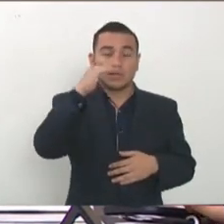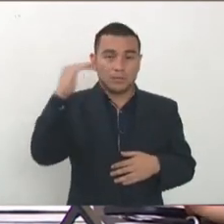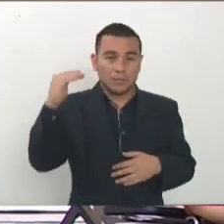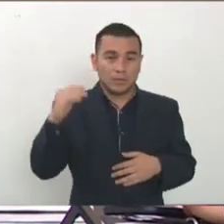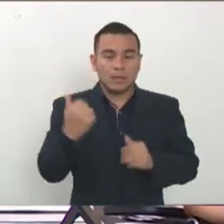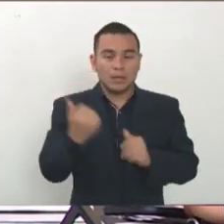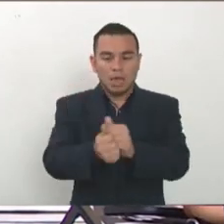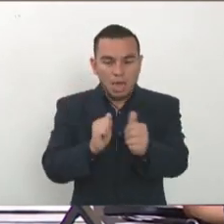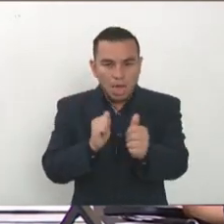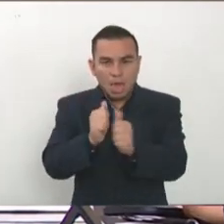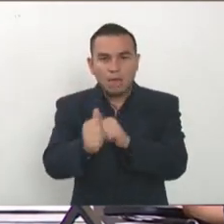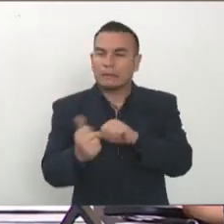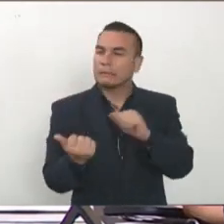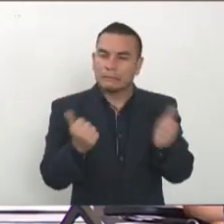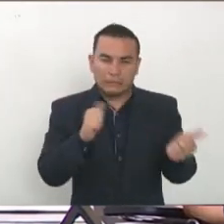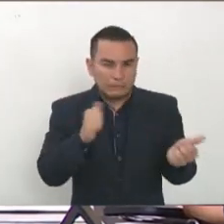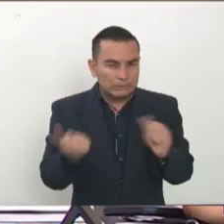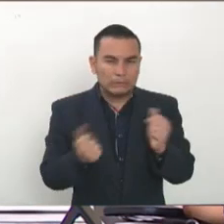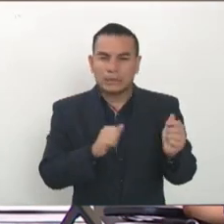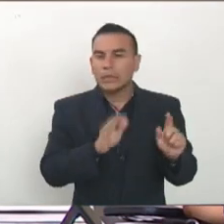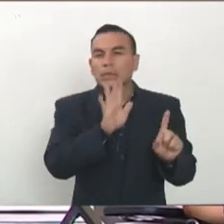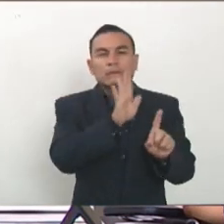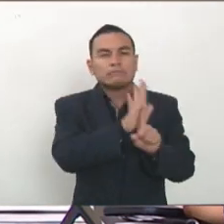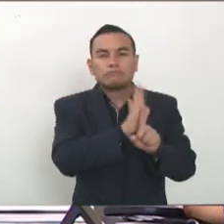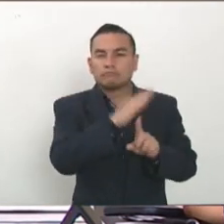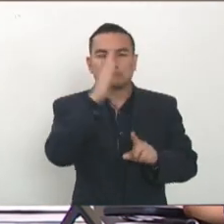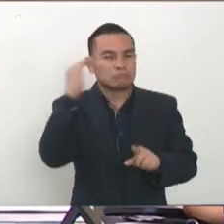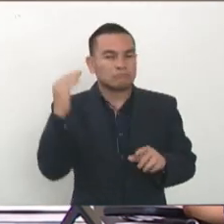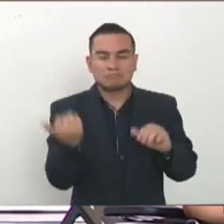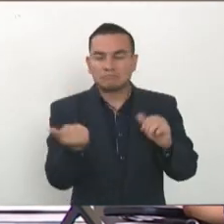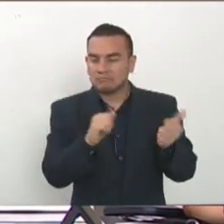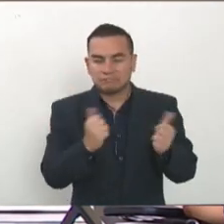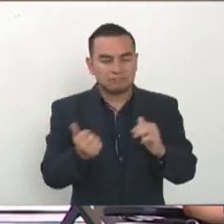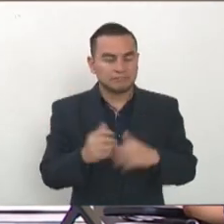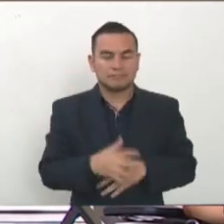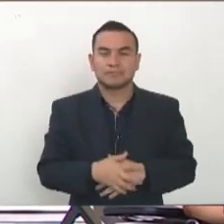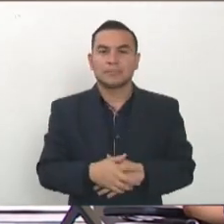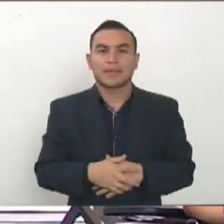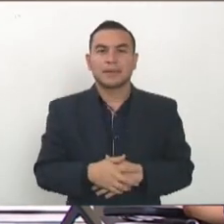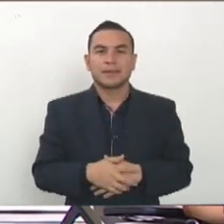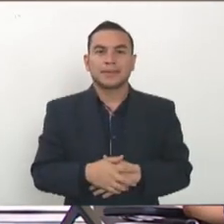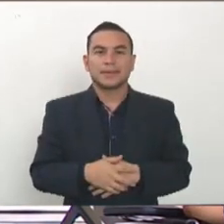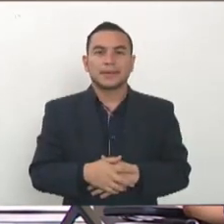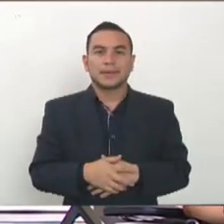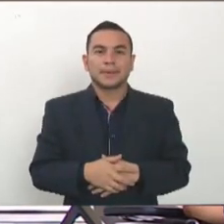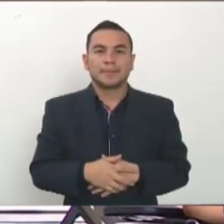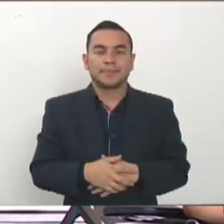tardías, en algunos casos a tiempo bueno, relativamente a tiempo